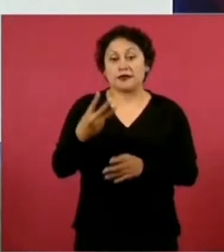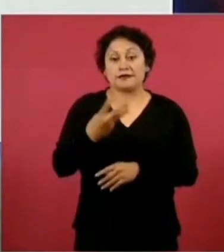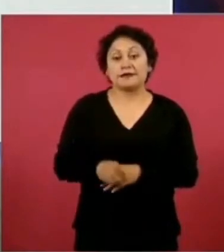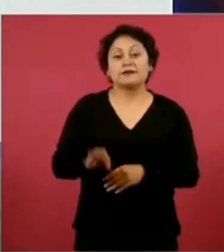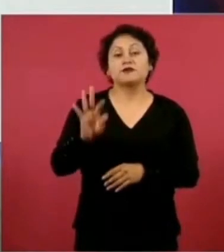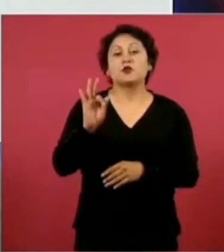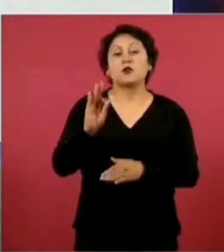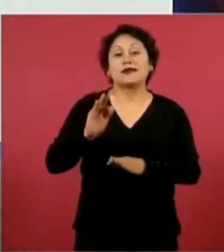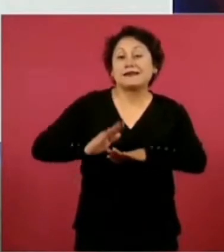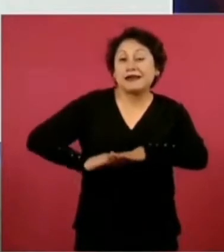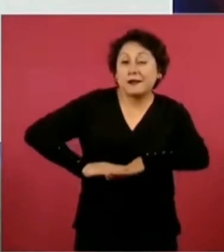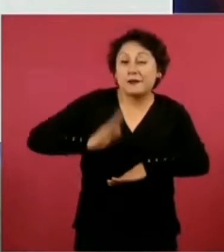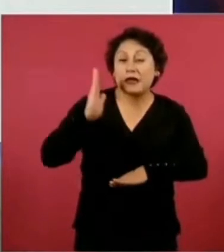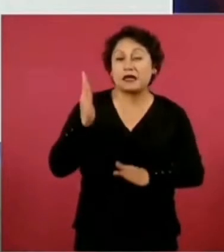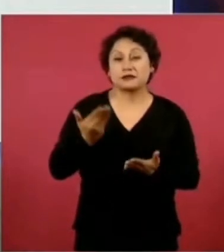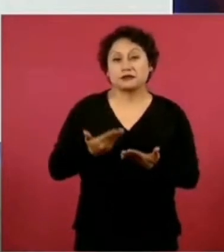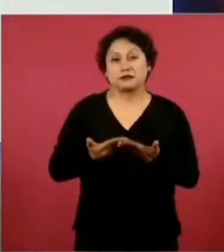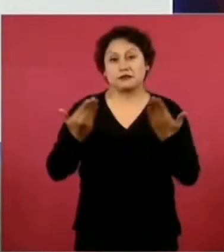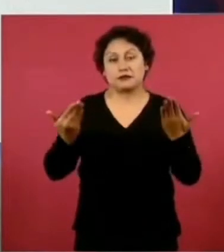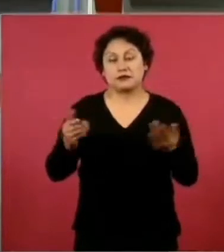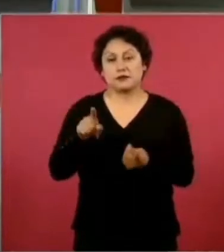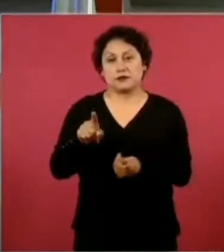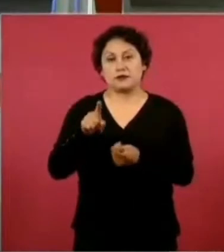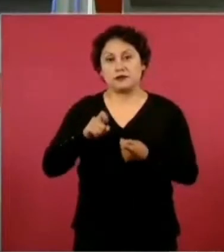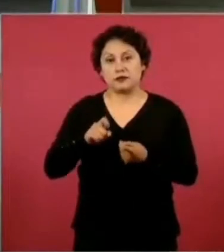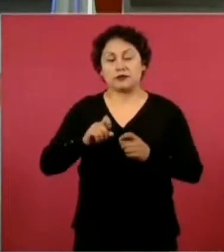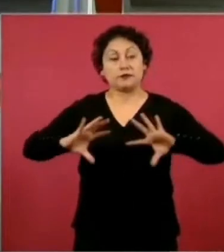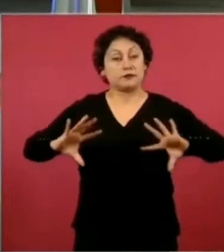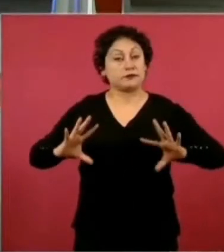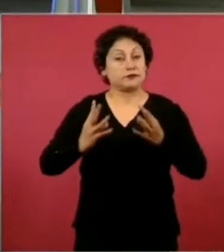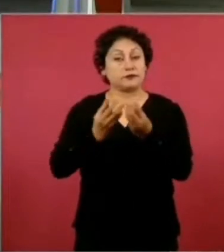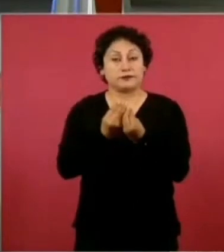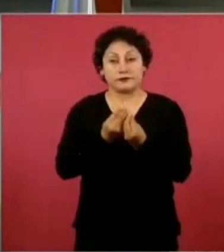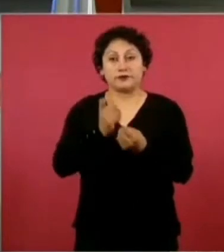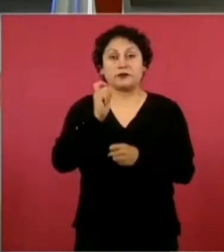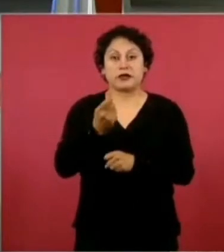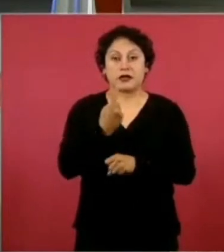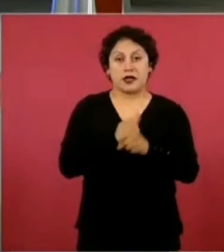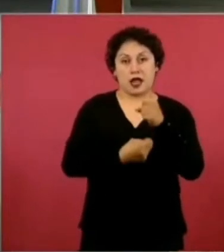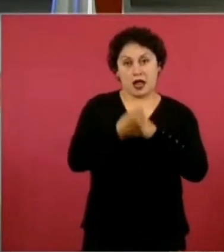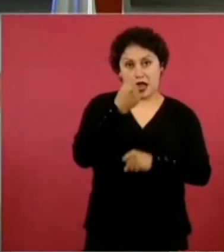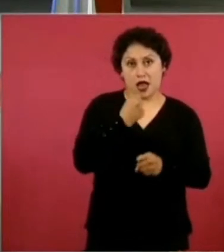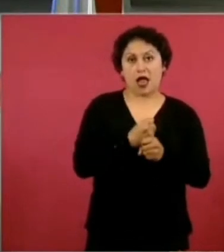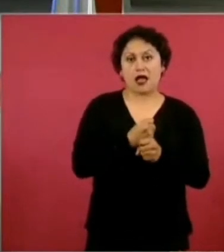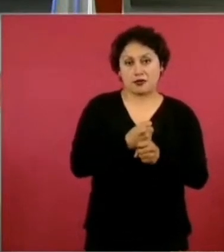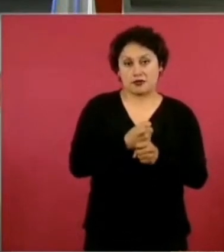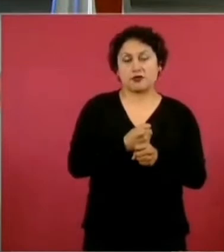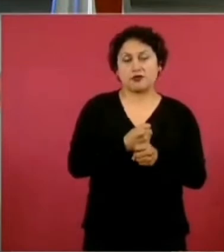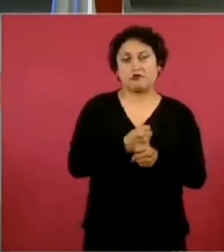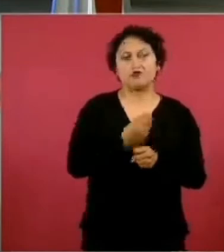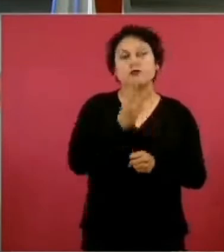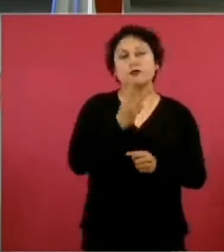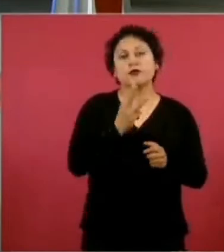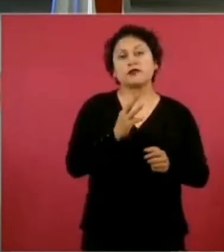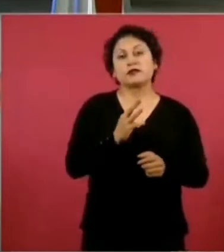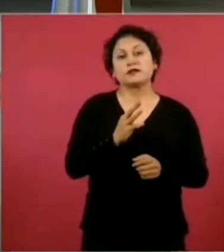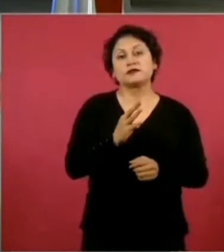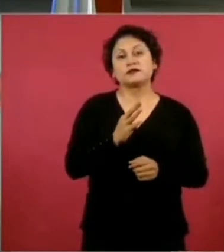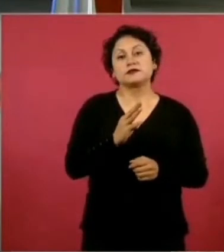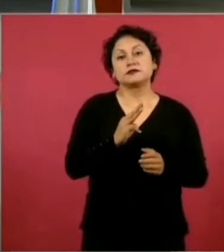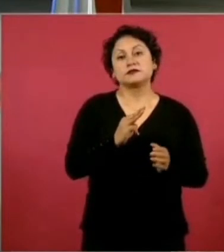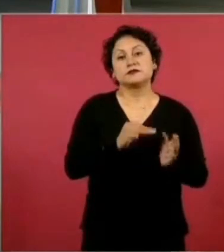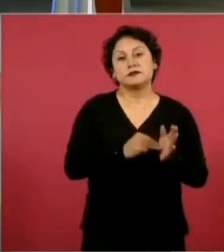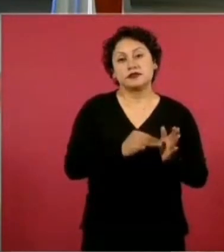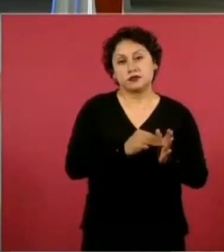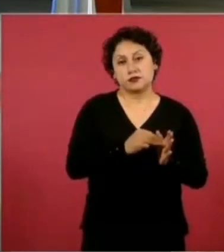Y en ingresos generales, el año pasado teníamos tres billones quinientos nueve mil y ahora